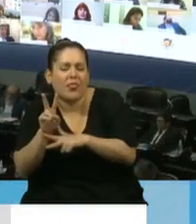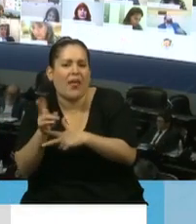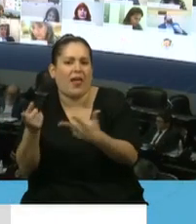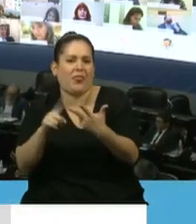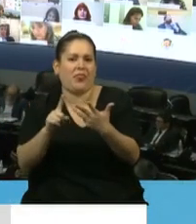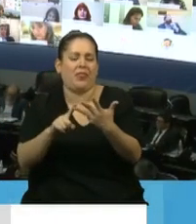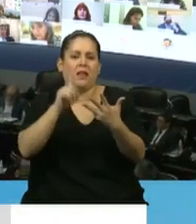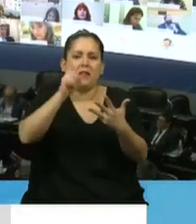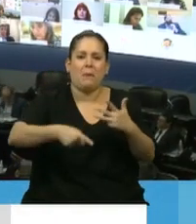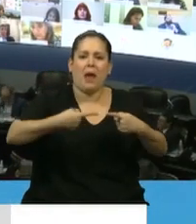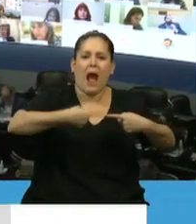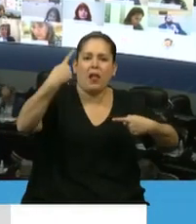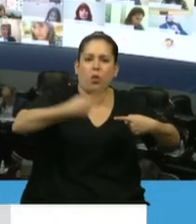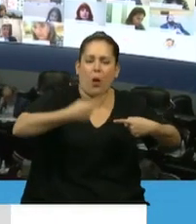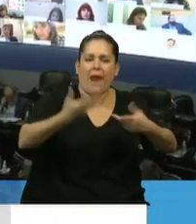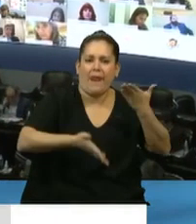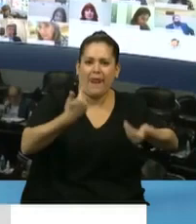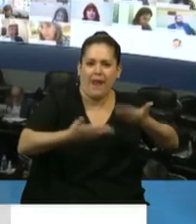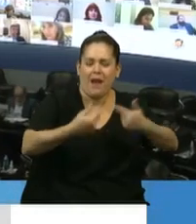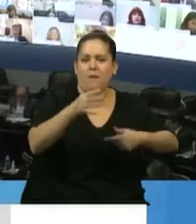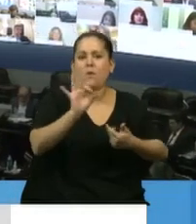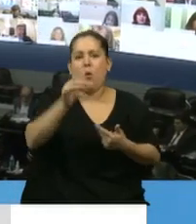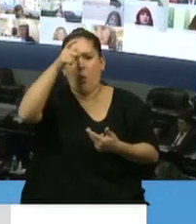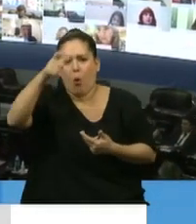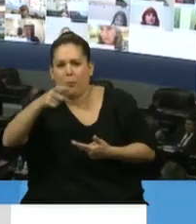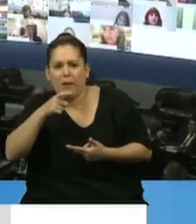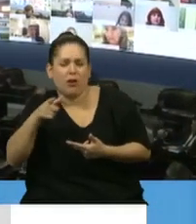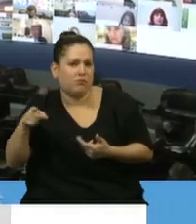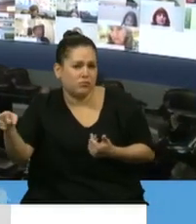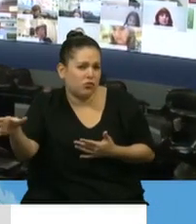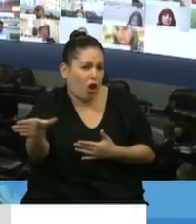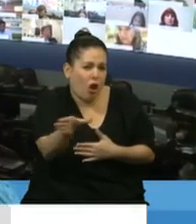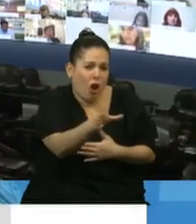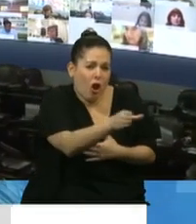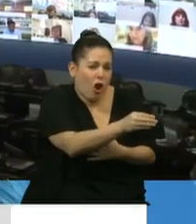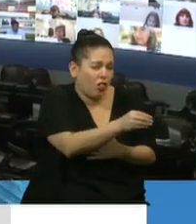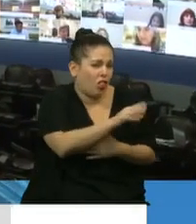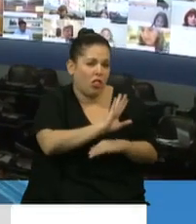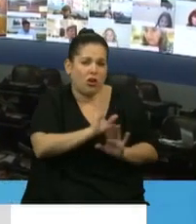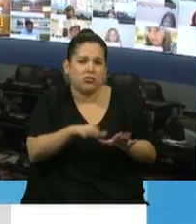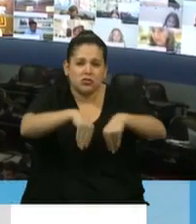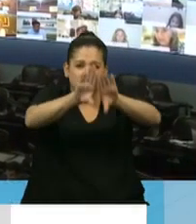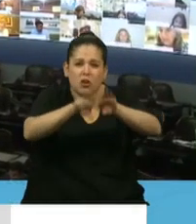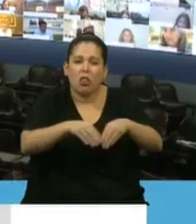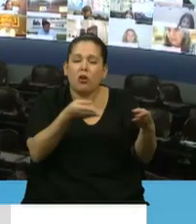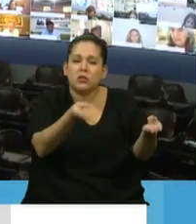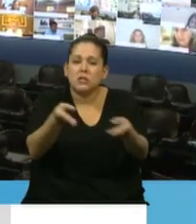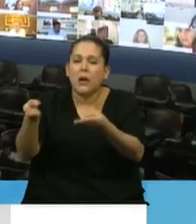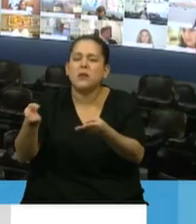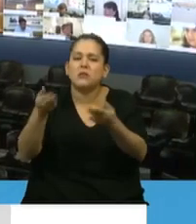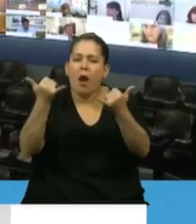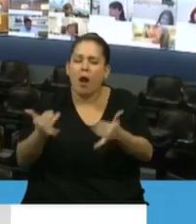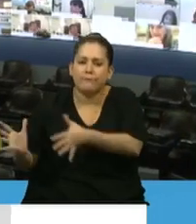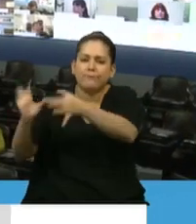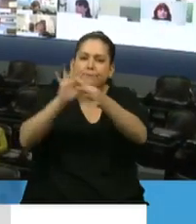migratoria o aduanera, bomberos, de todos aquellos servicios vinculados con la emergencia